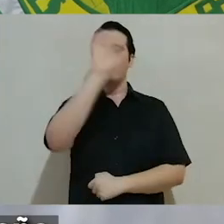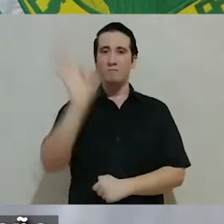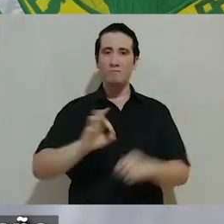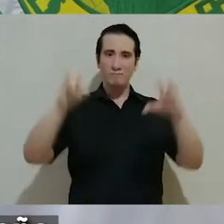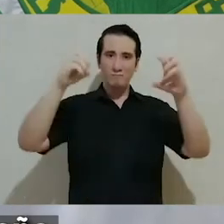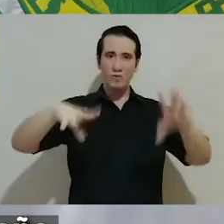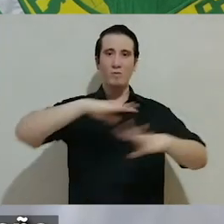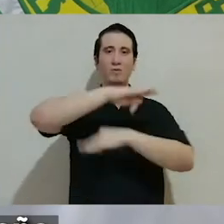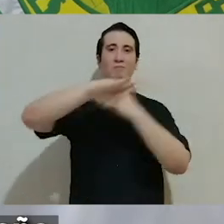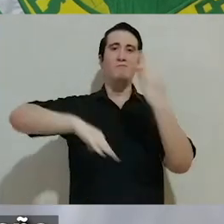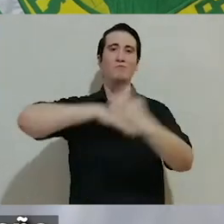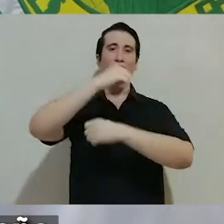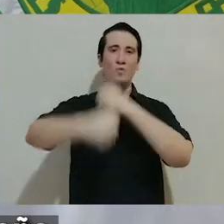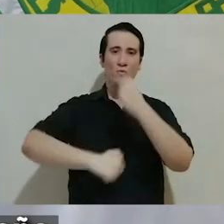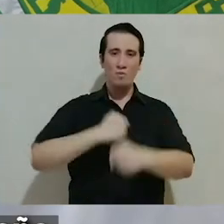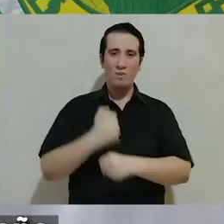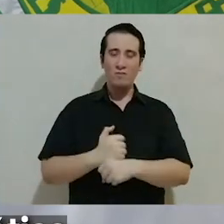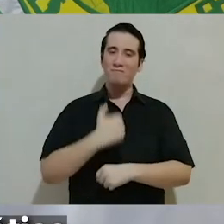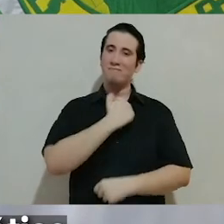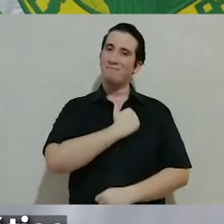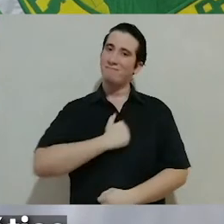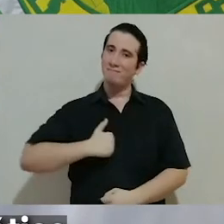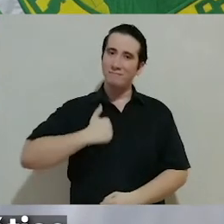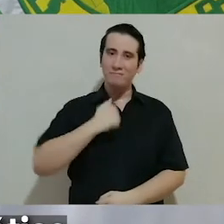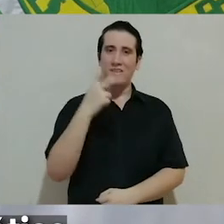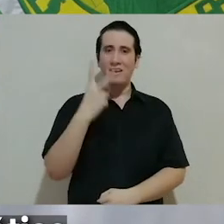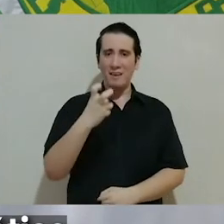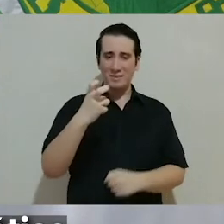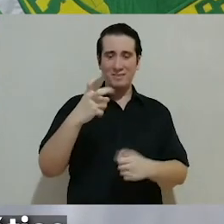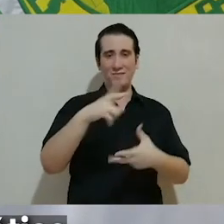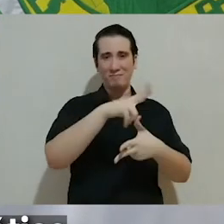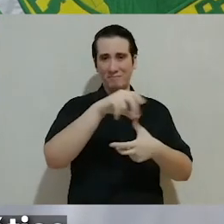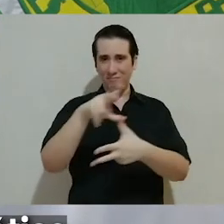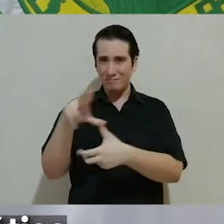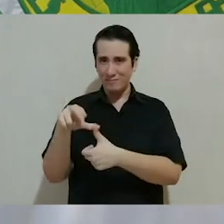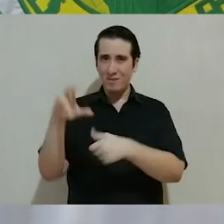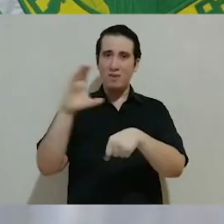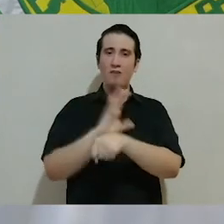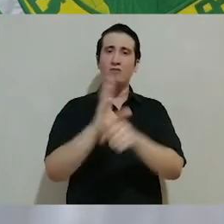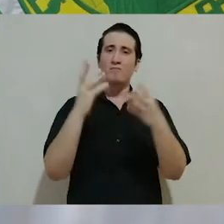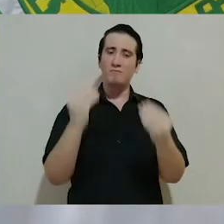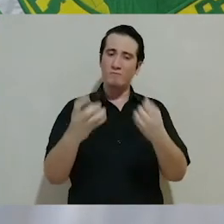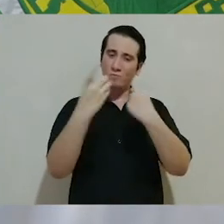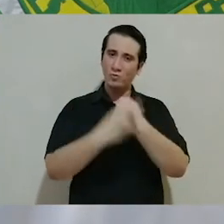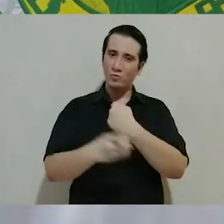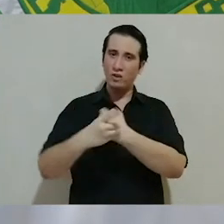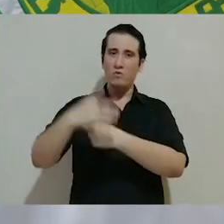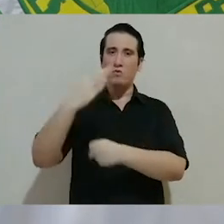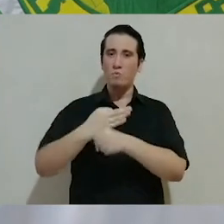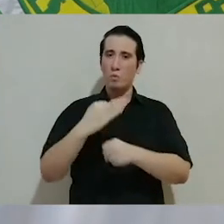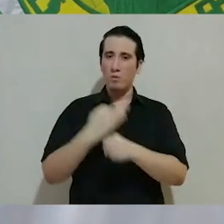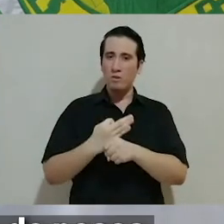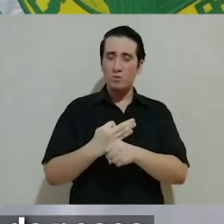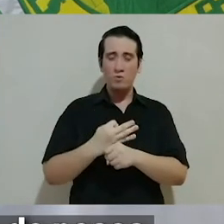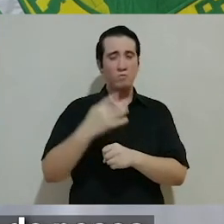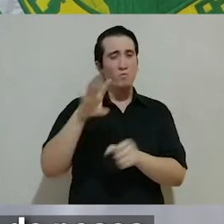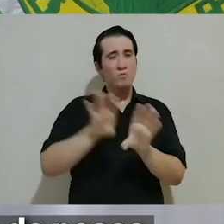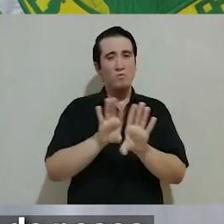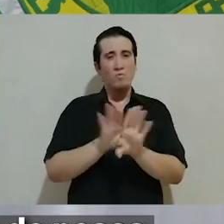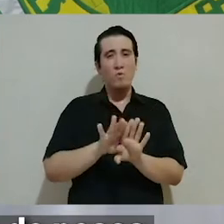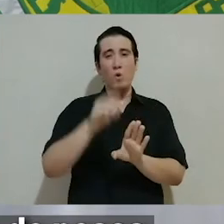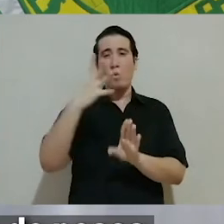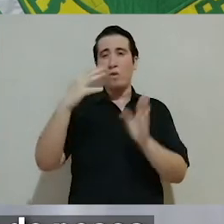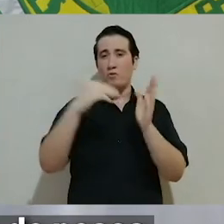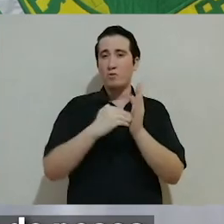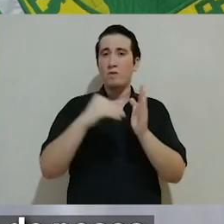% de lo que llueve en todo el año. Lamentablemente, este fenómeno climático ha causado daños que hasta este momento se estiman en